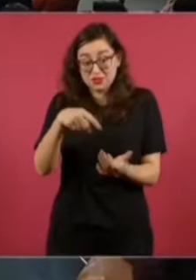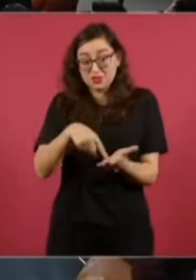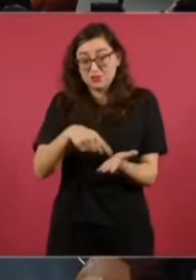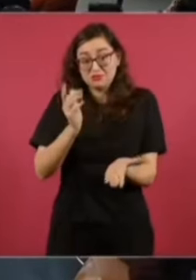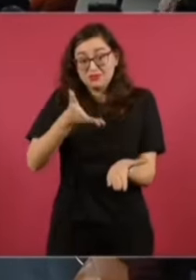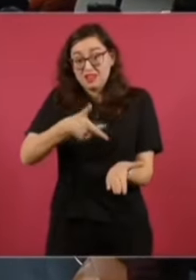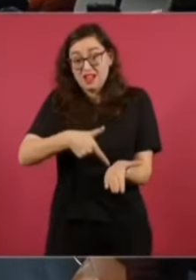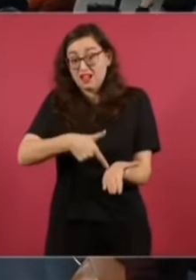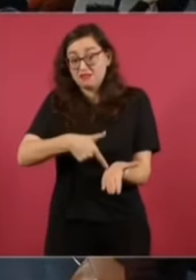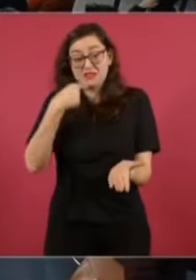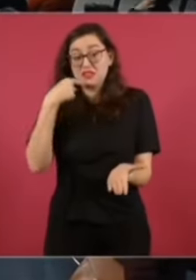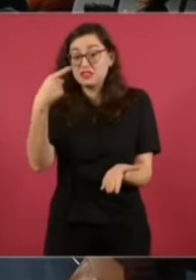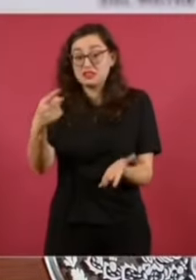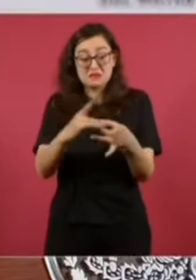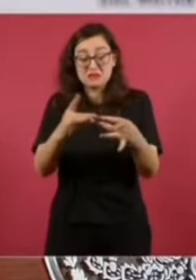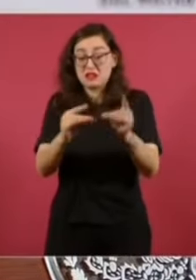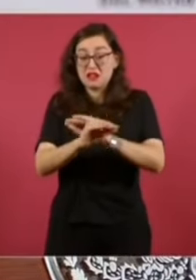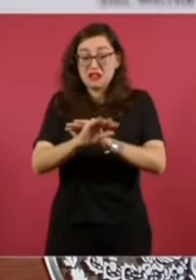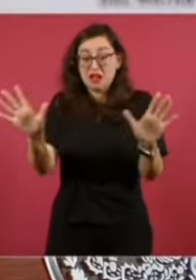y la ley de la materia.